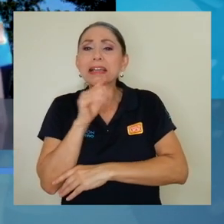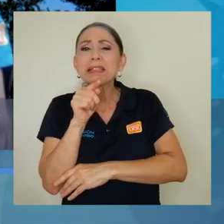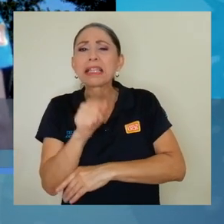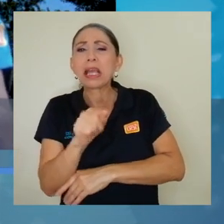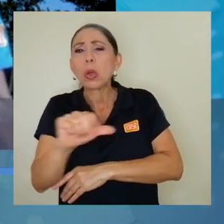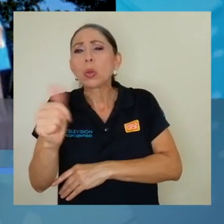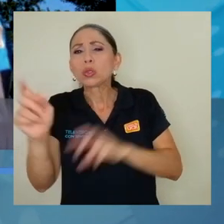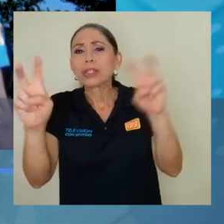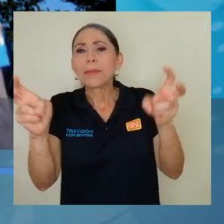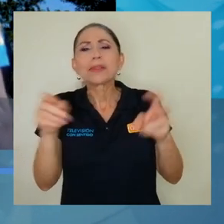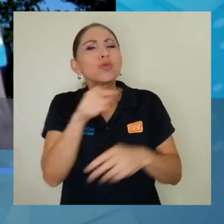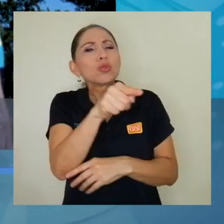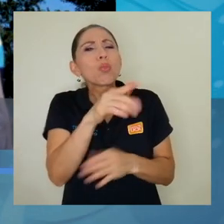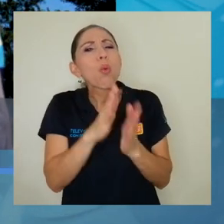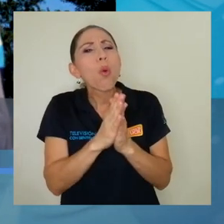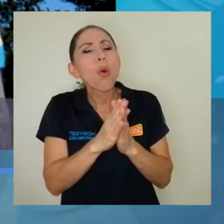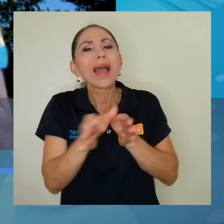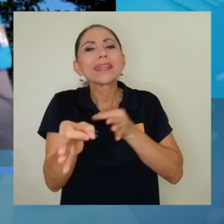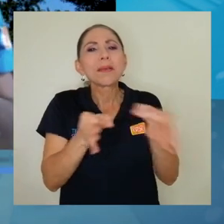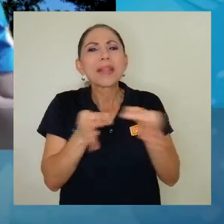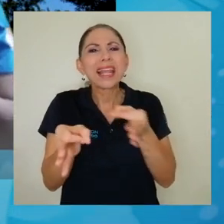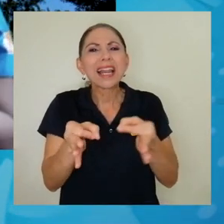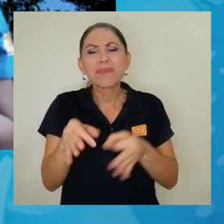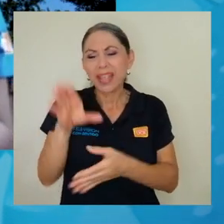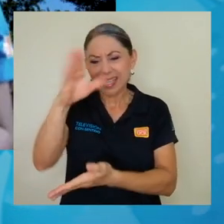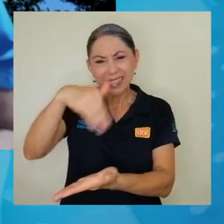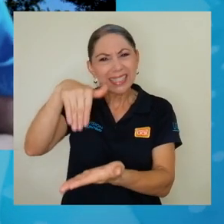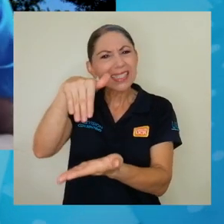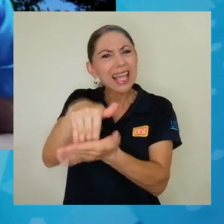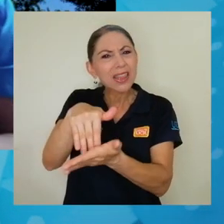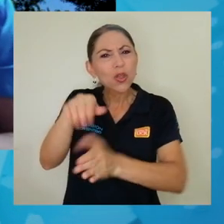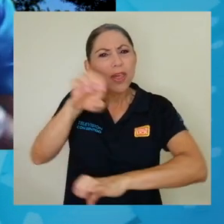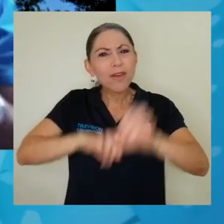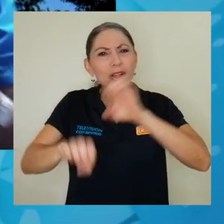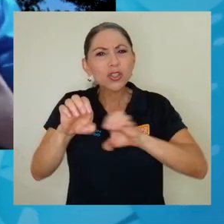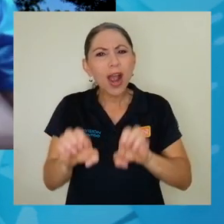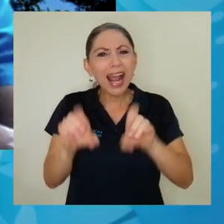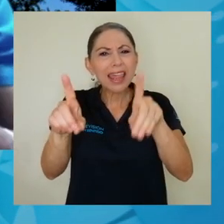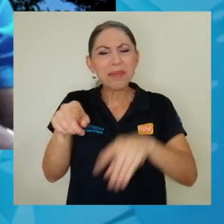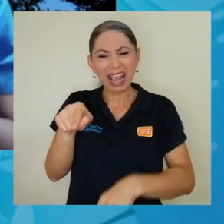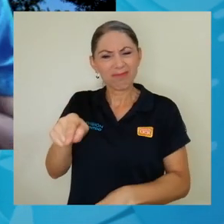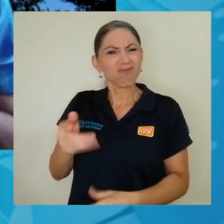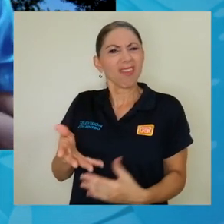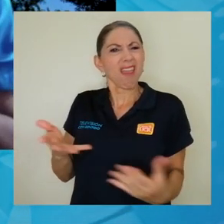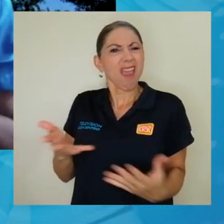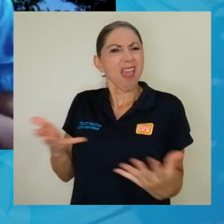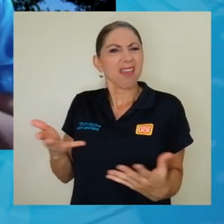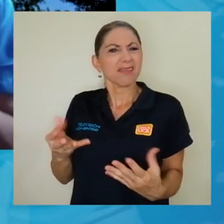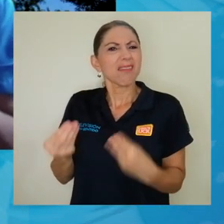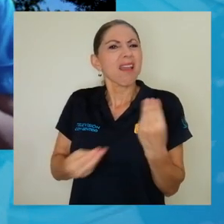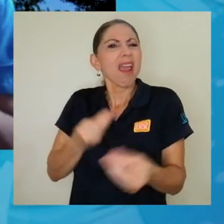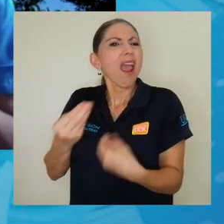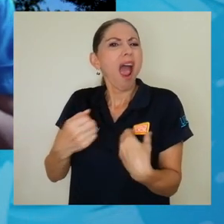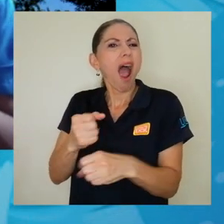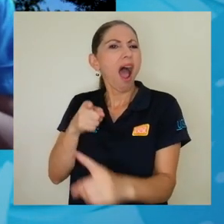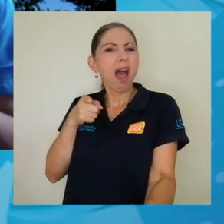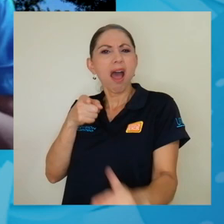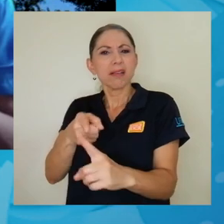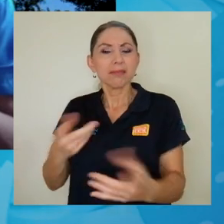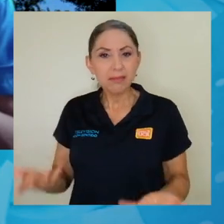asuntos, explícamole un poquito al público qué es el Centro de Evaluación Académica, qué sentido tiene dentro de la Universidad de Costa Rica.